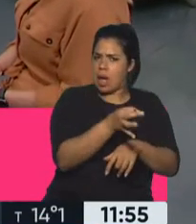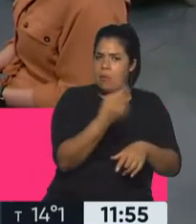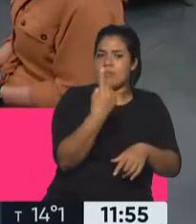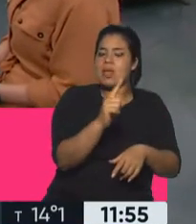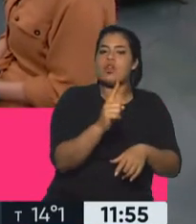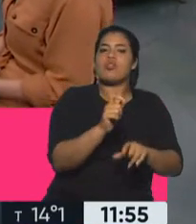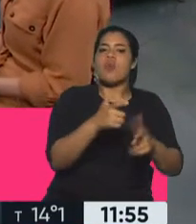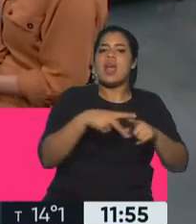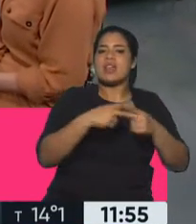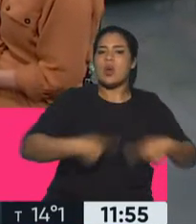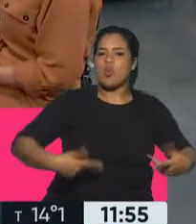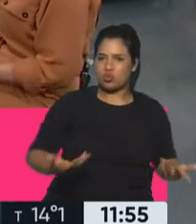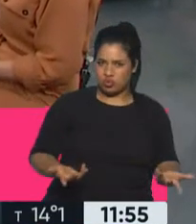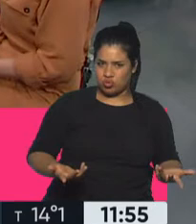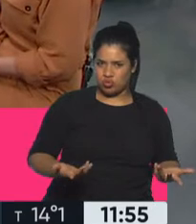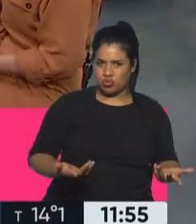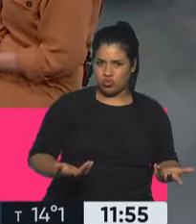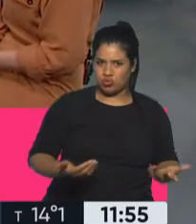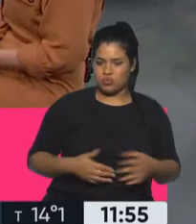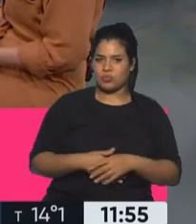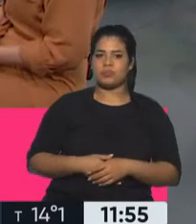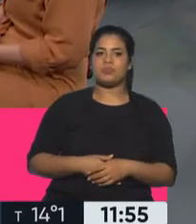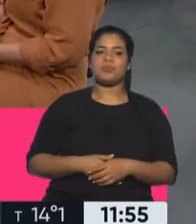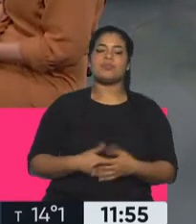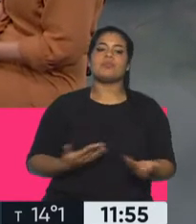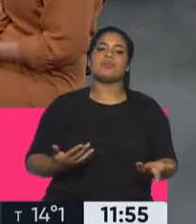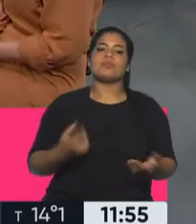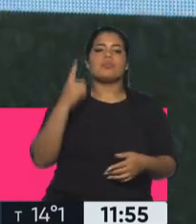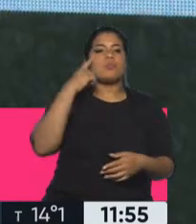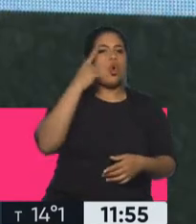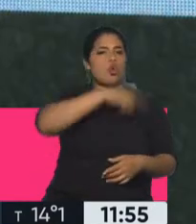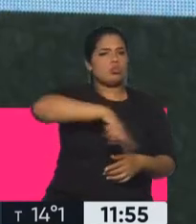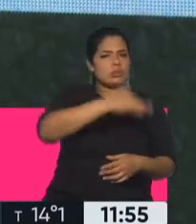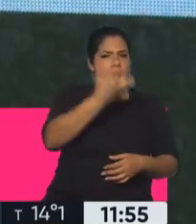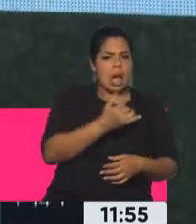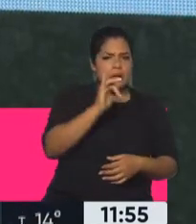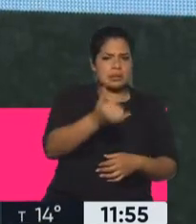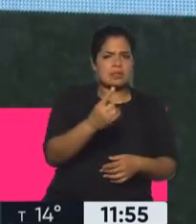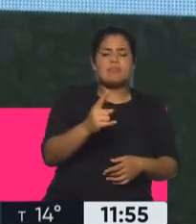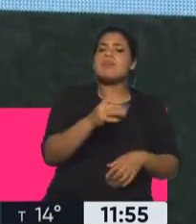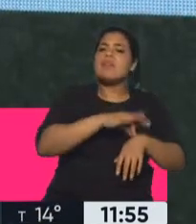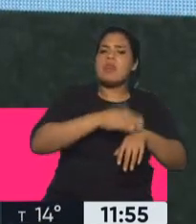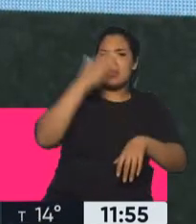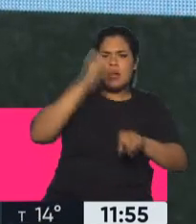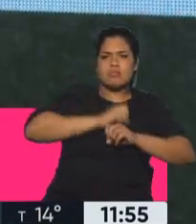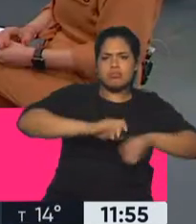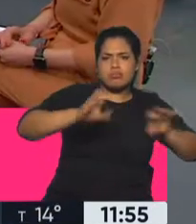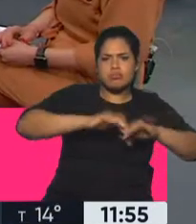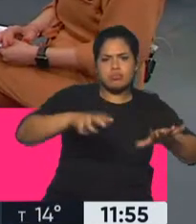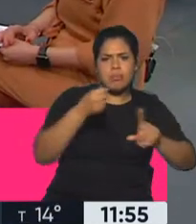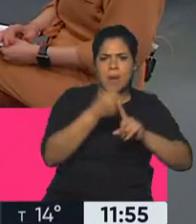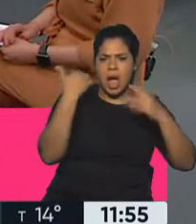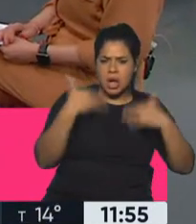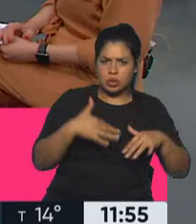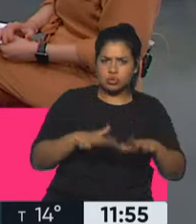ojalá que haya más recursos en breve, porque la verdad que hay una conciencia de la comunidad científica y es una enfermedad de un impacto enorme, ¿no? De repente otras enfermedades que,